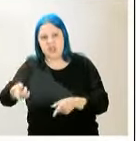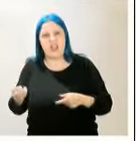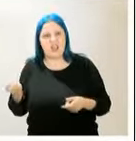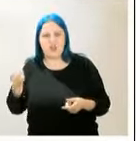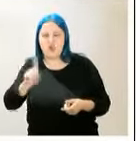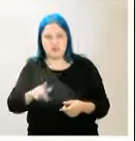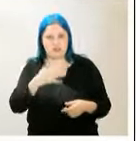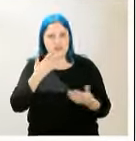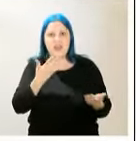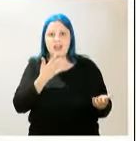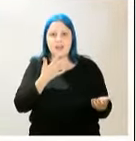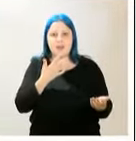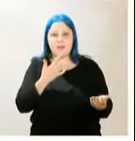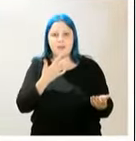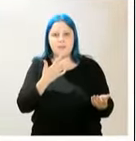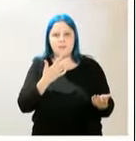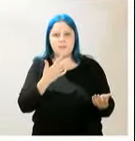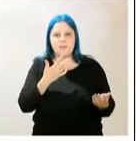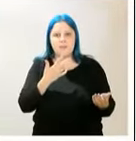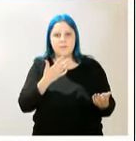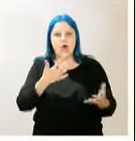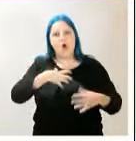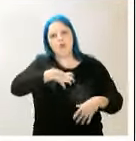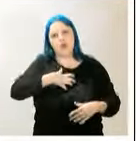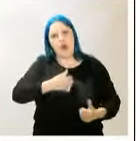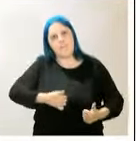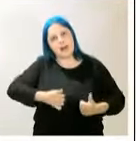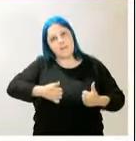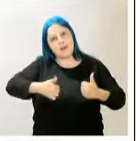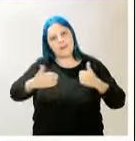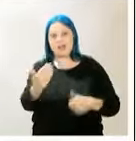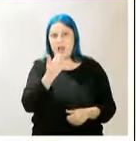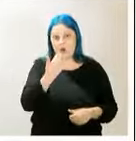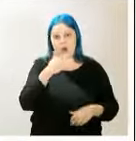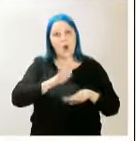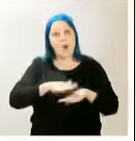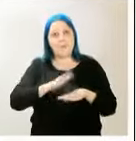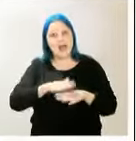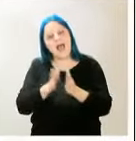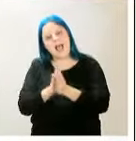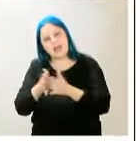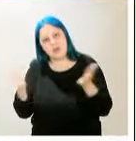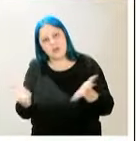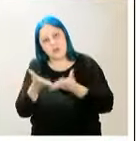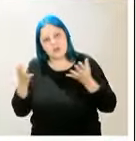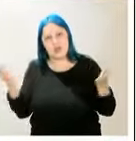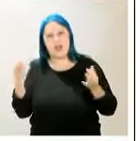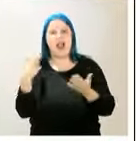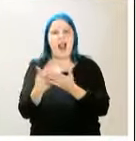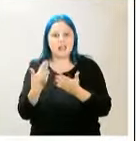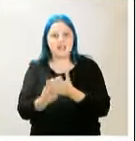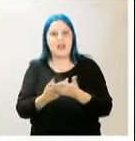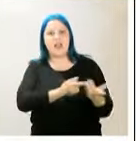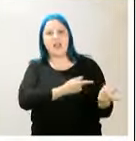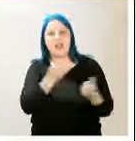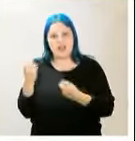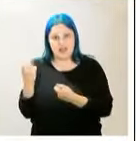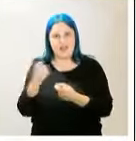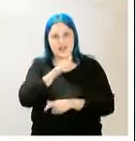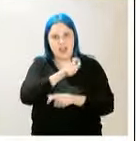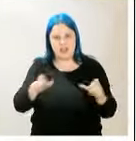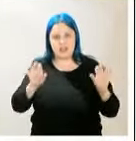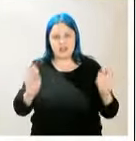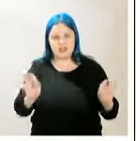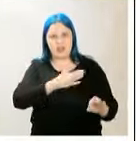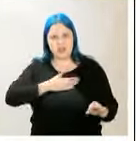damos más funciones a Correos y utilicemos correos también para impulsar, para garantizar las necesidades de la gente.